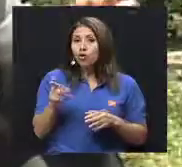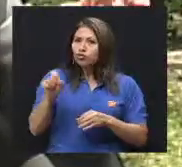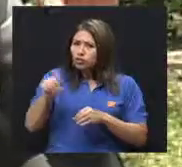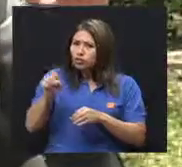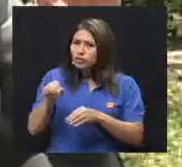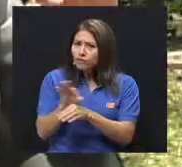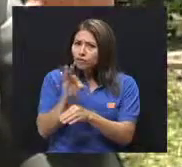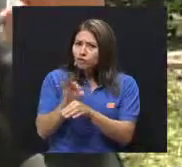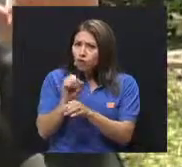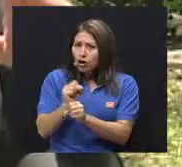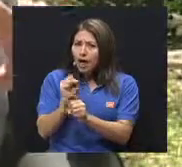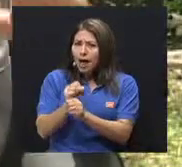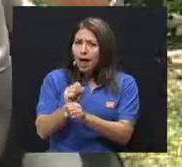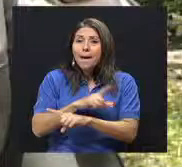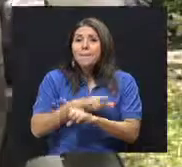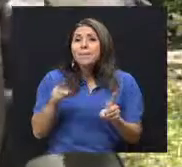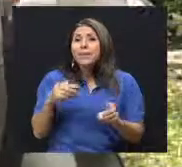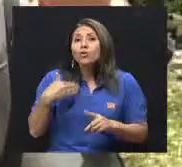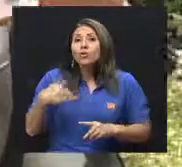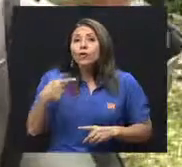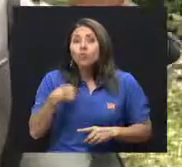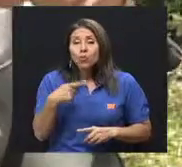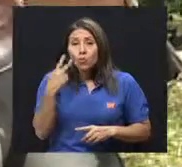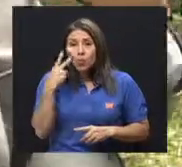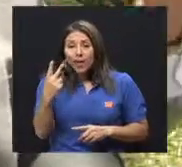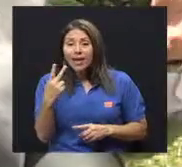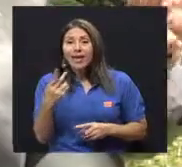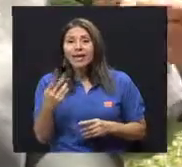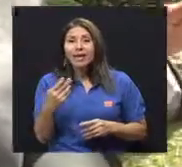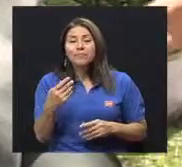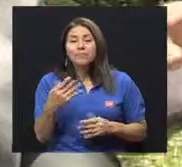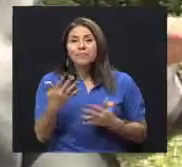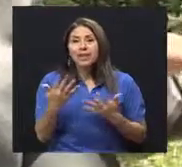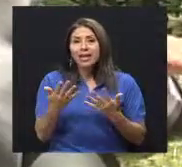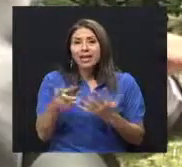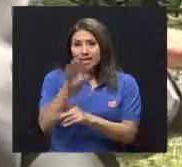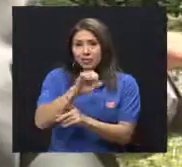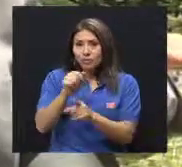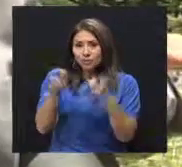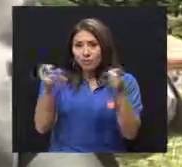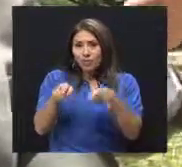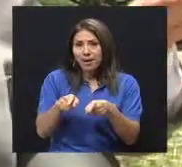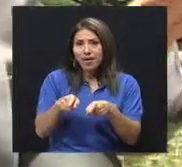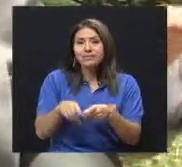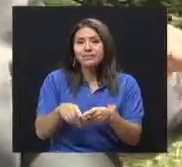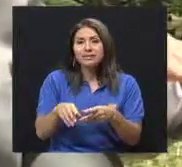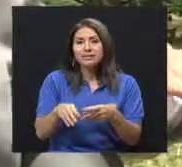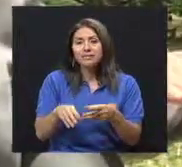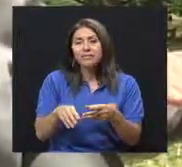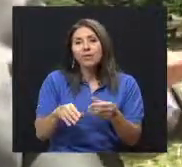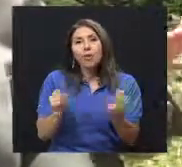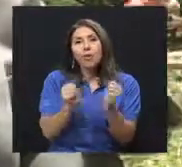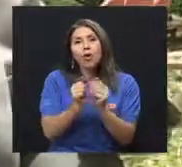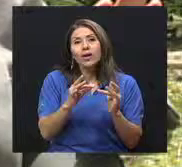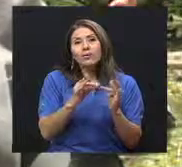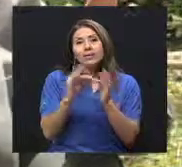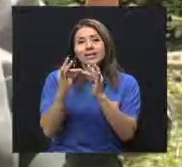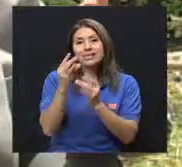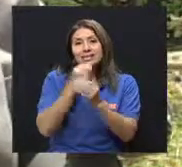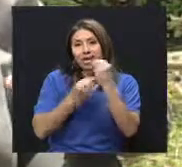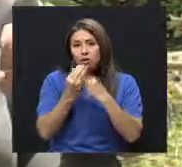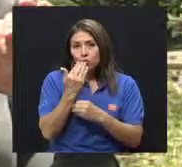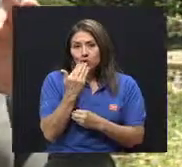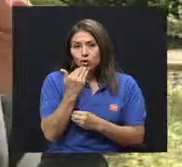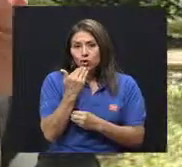en... Pues funciona, lo que pasa es que cuando uno ve la pirámide, bueno, ese es otro campo, esa es otra especialidad, esas son los nutricionistas, y